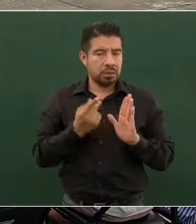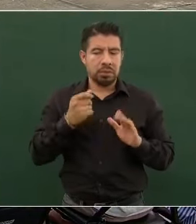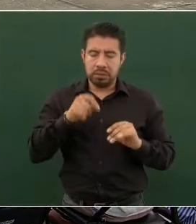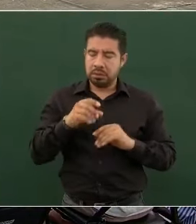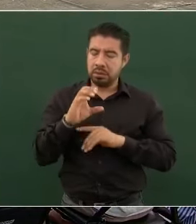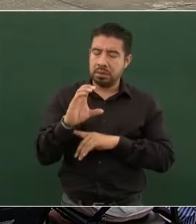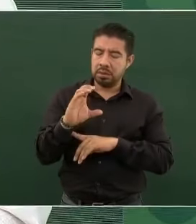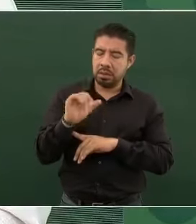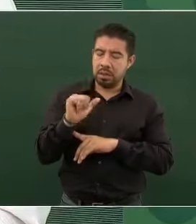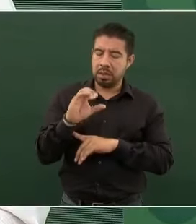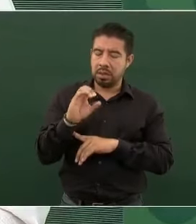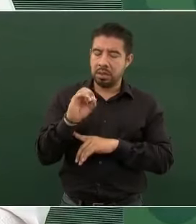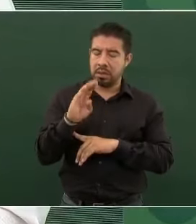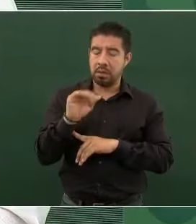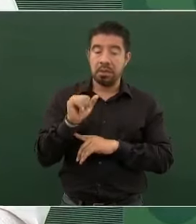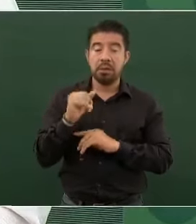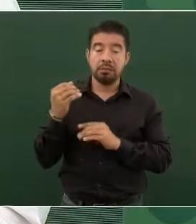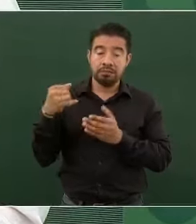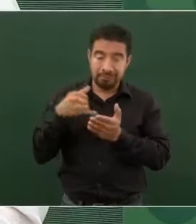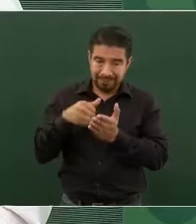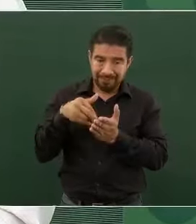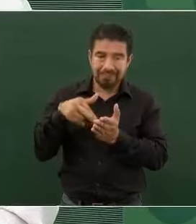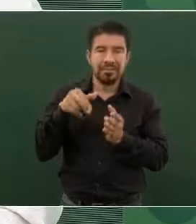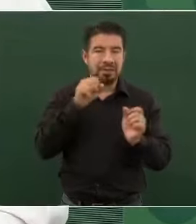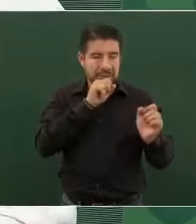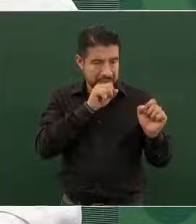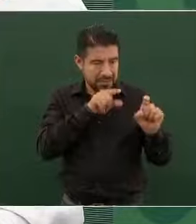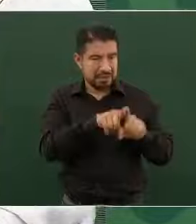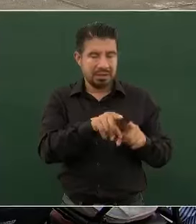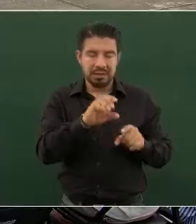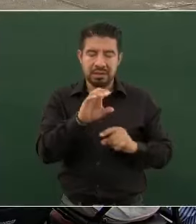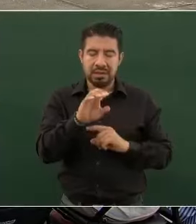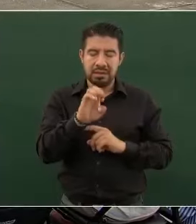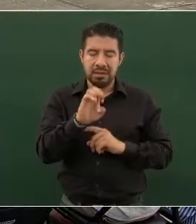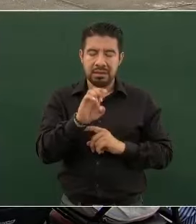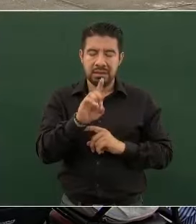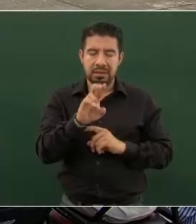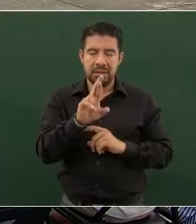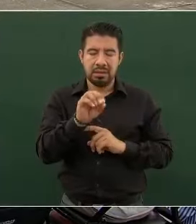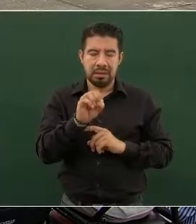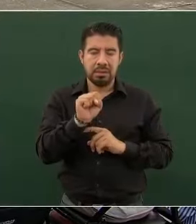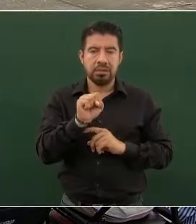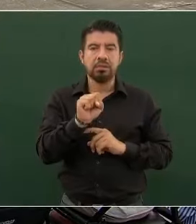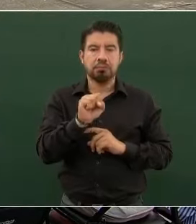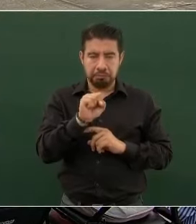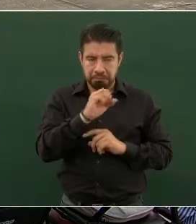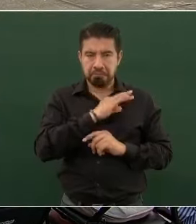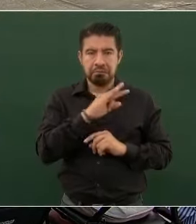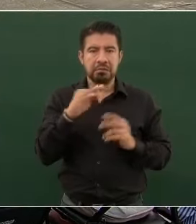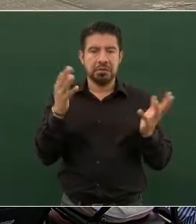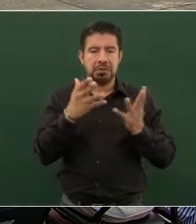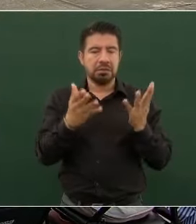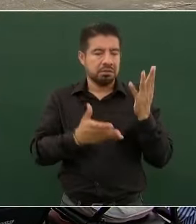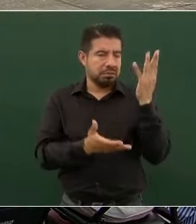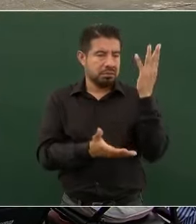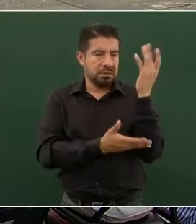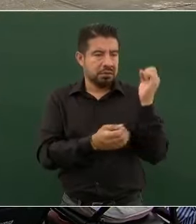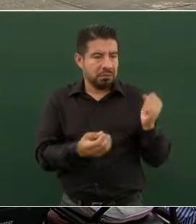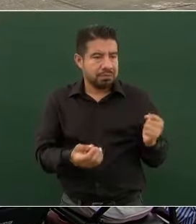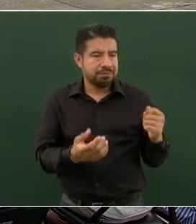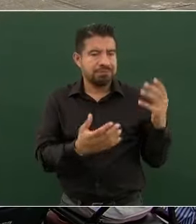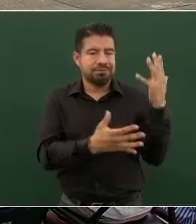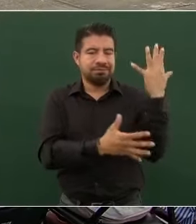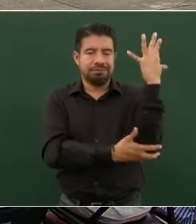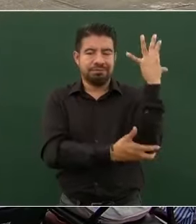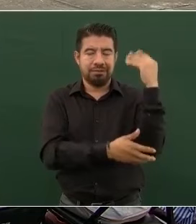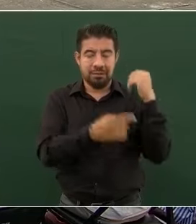cedros y por qué no volver a impulsar toda